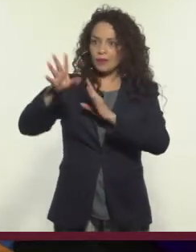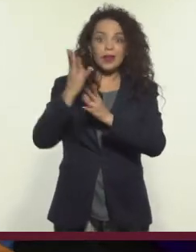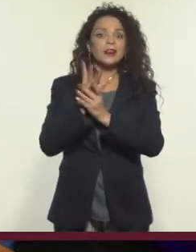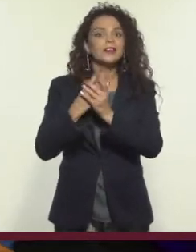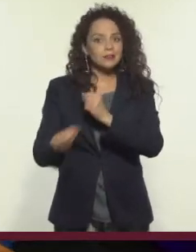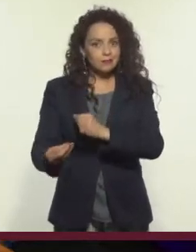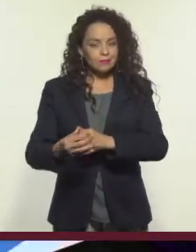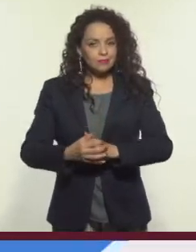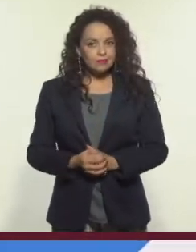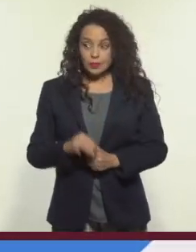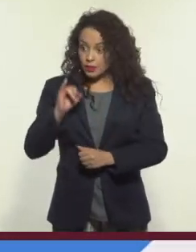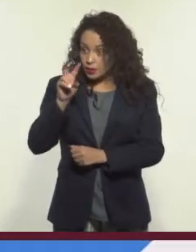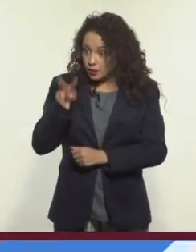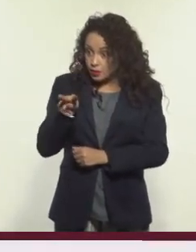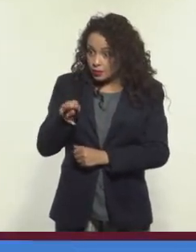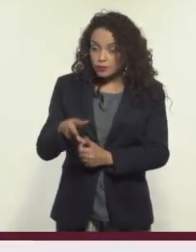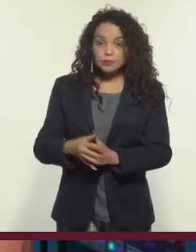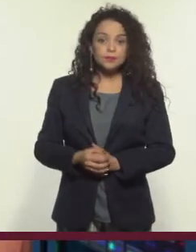¿Sí?